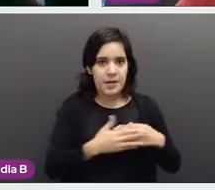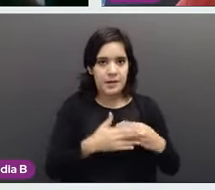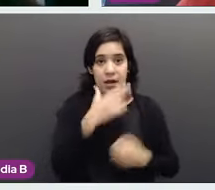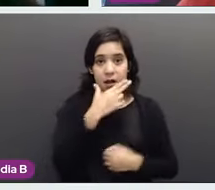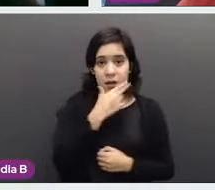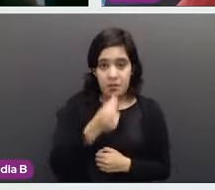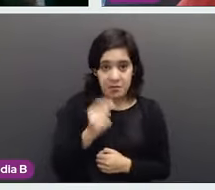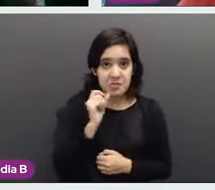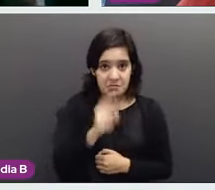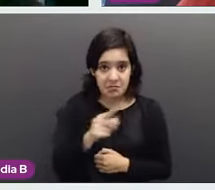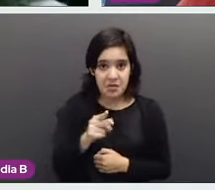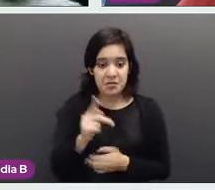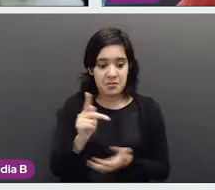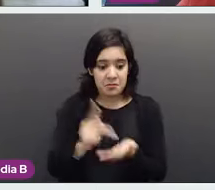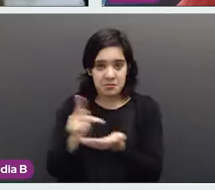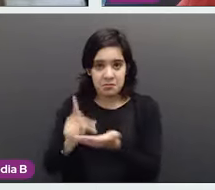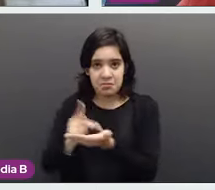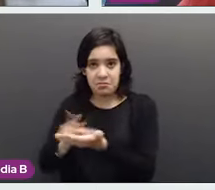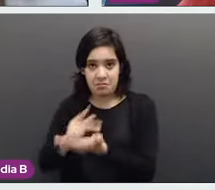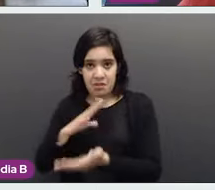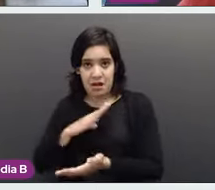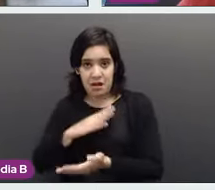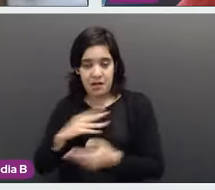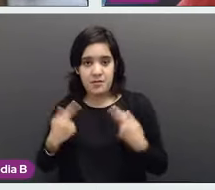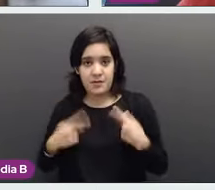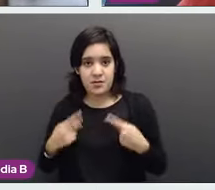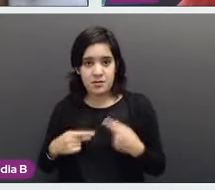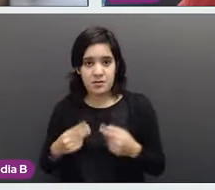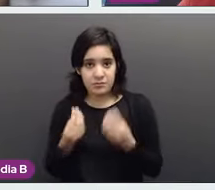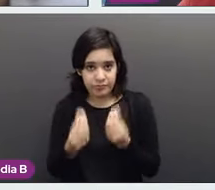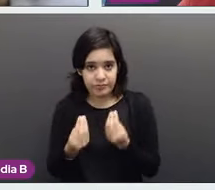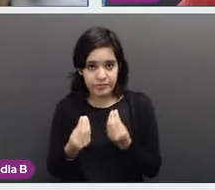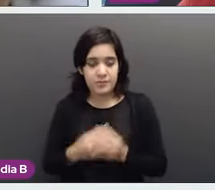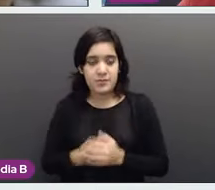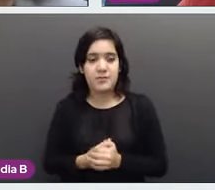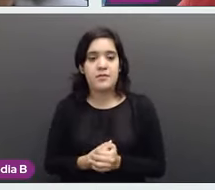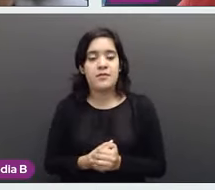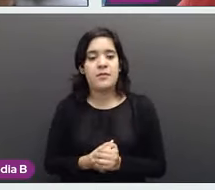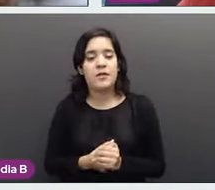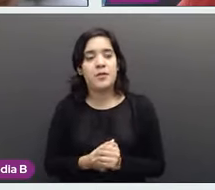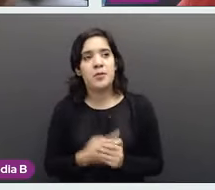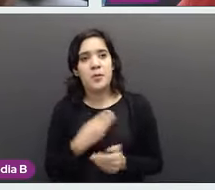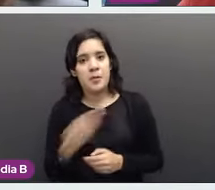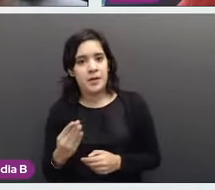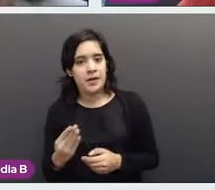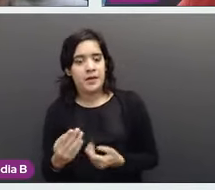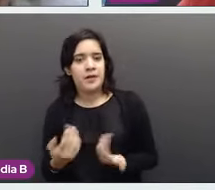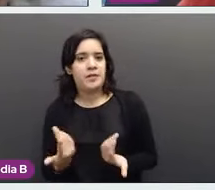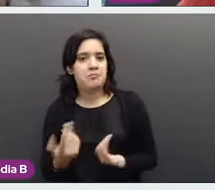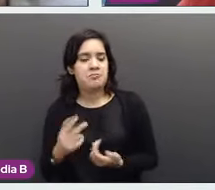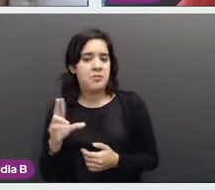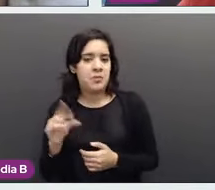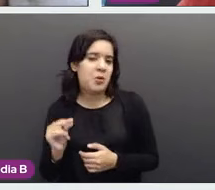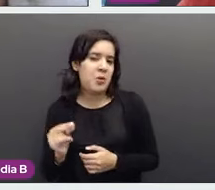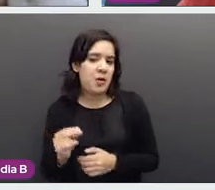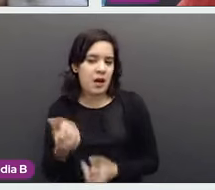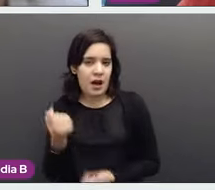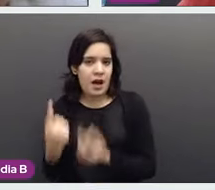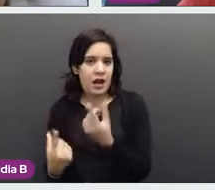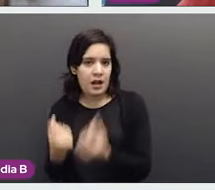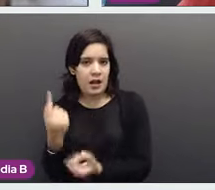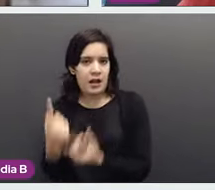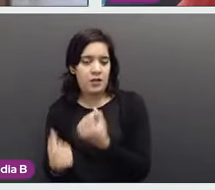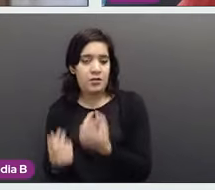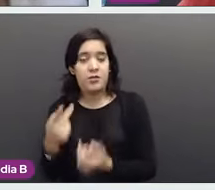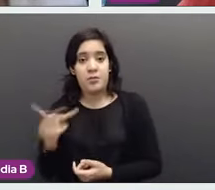recomendación de exploración? Bueno, vemos que no ha cambiado la incidencia en hombres, es muy baja, pero sí hay antecedente de